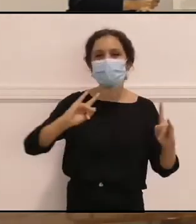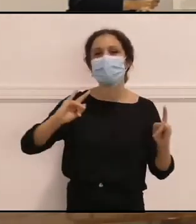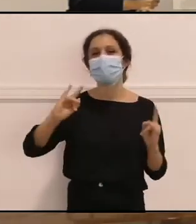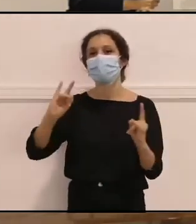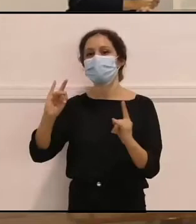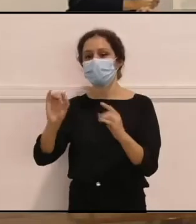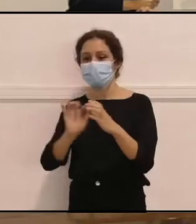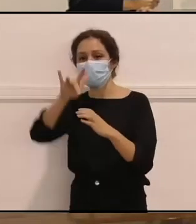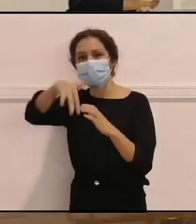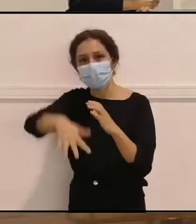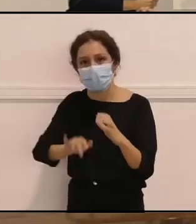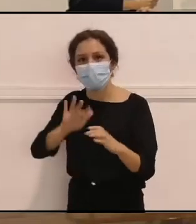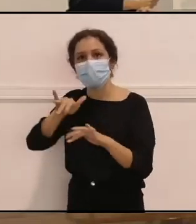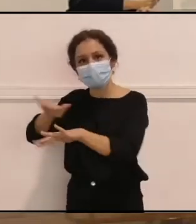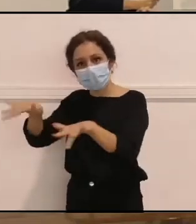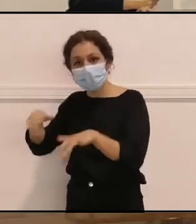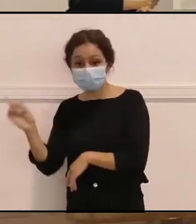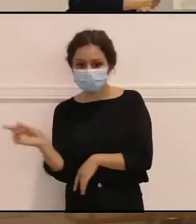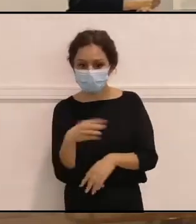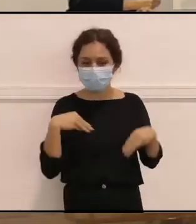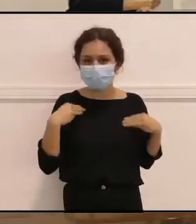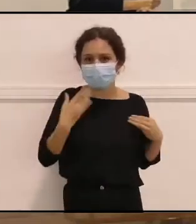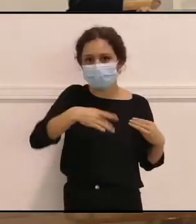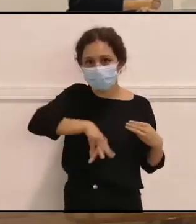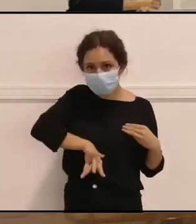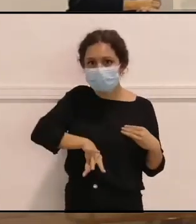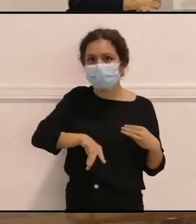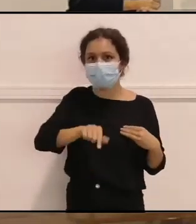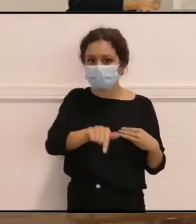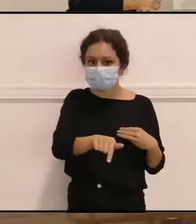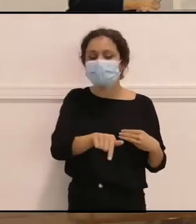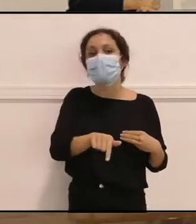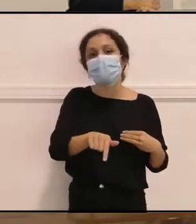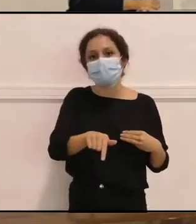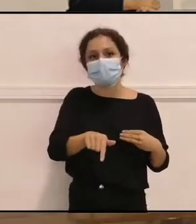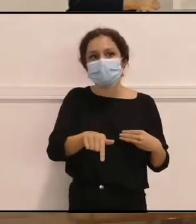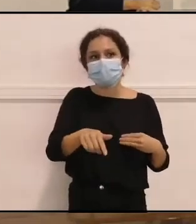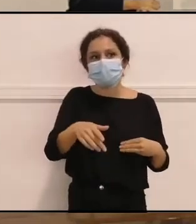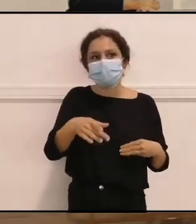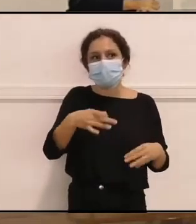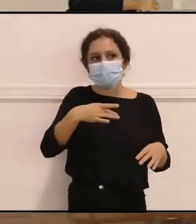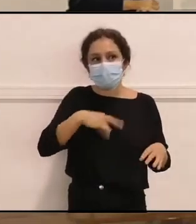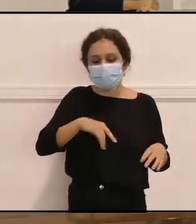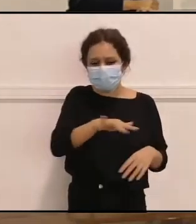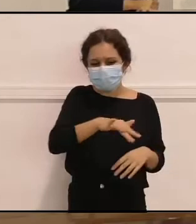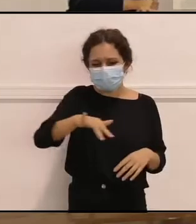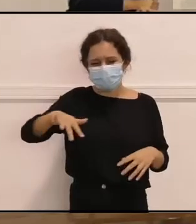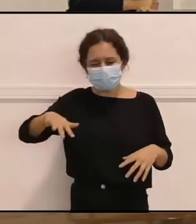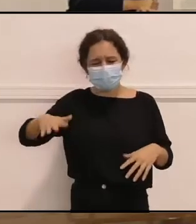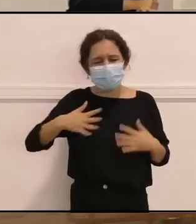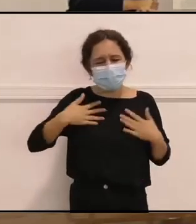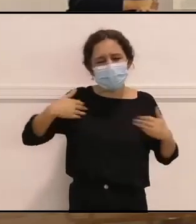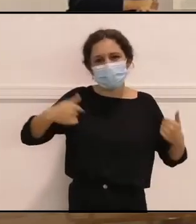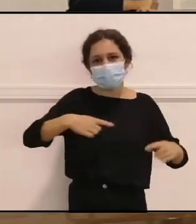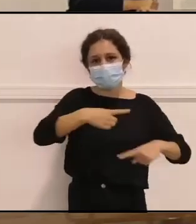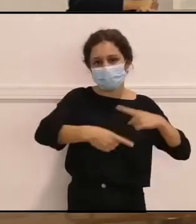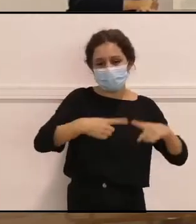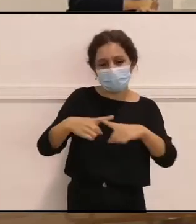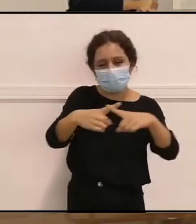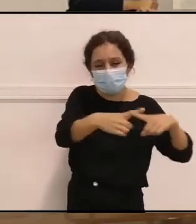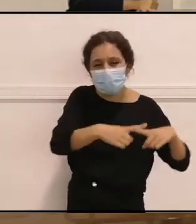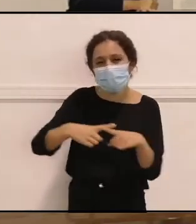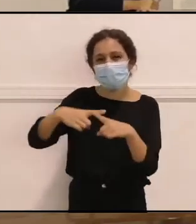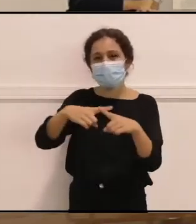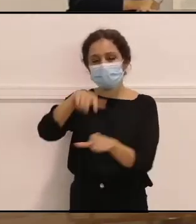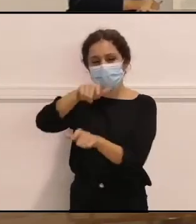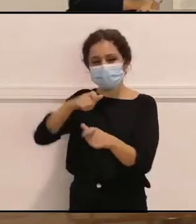Se traslada a todo, ¿no? Y lo traslado a poder estar en cualquier espacio con mi familia, con la gente que quiero y disfrutar de